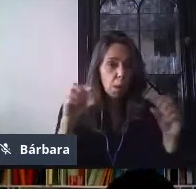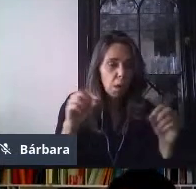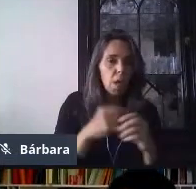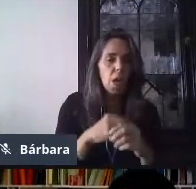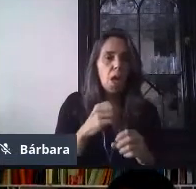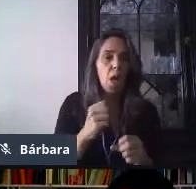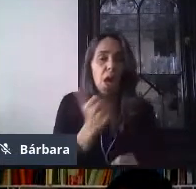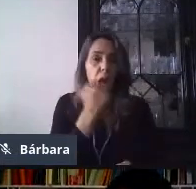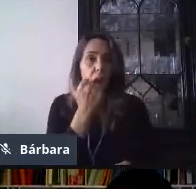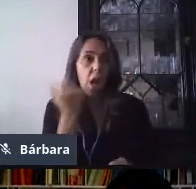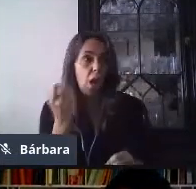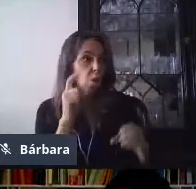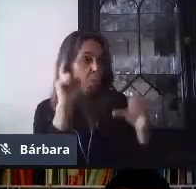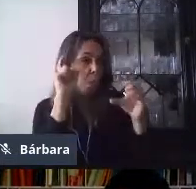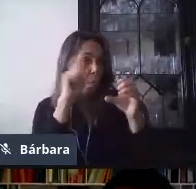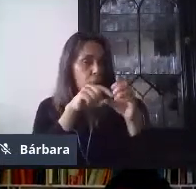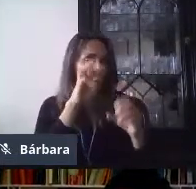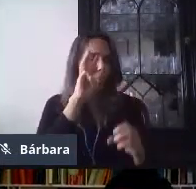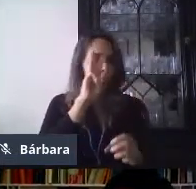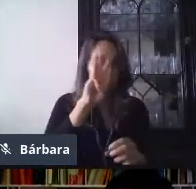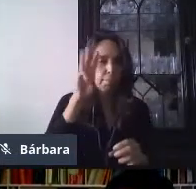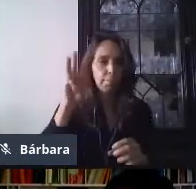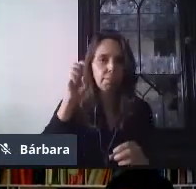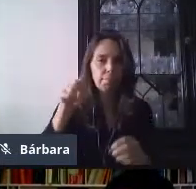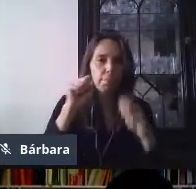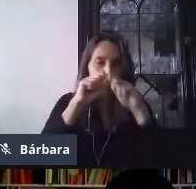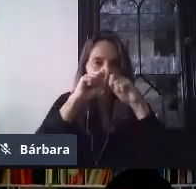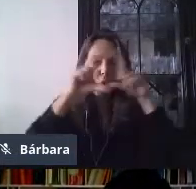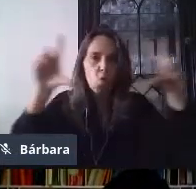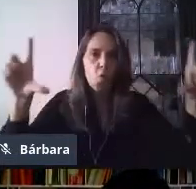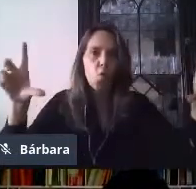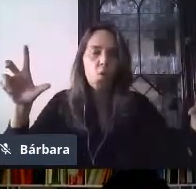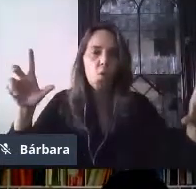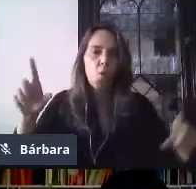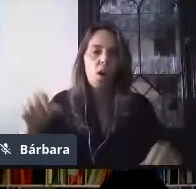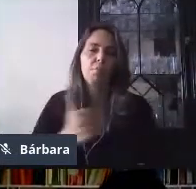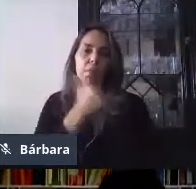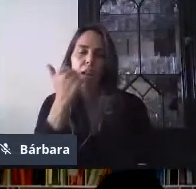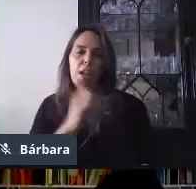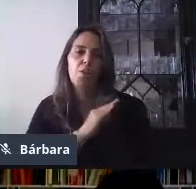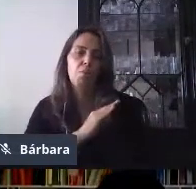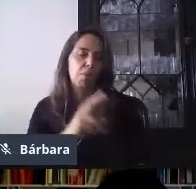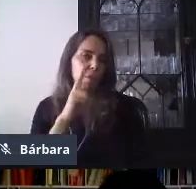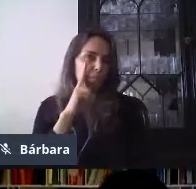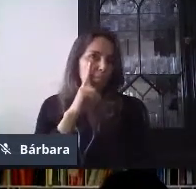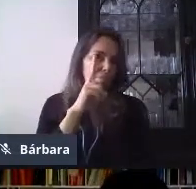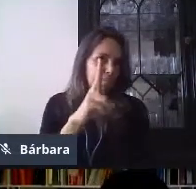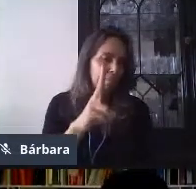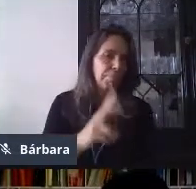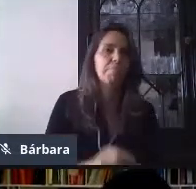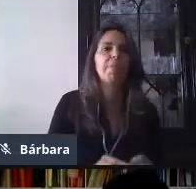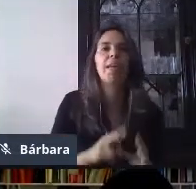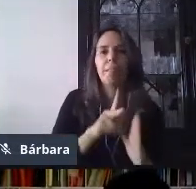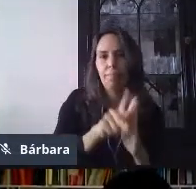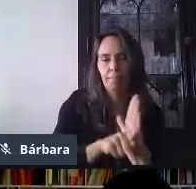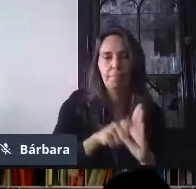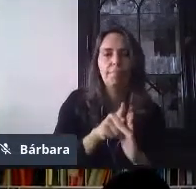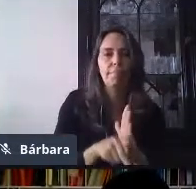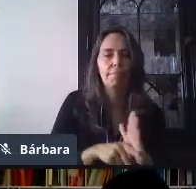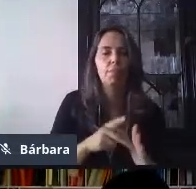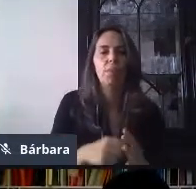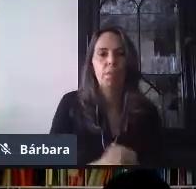lo voy a mandar directamente a la página que queremos que consulte. Bien, y debajo, si por ejemplo yo quiero seleccionar un video, o sea, que lo